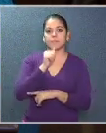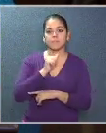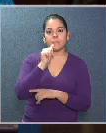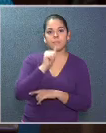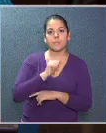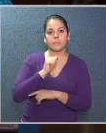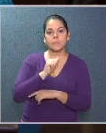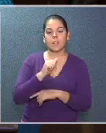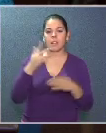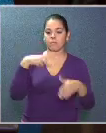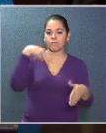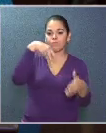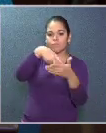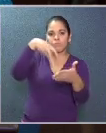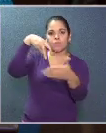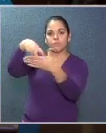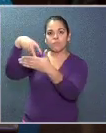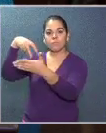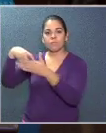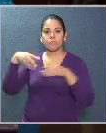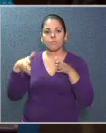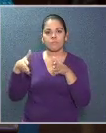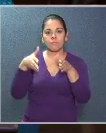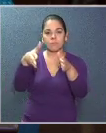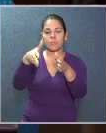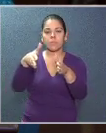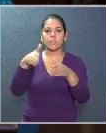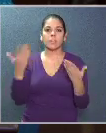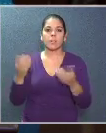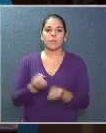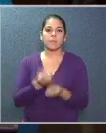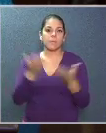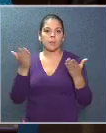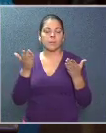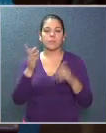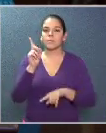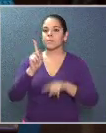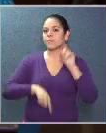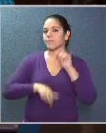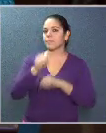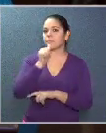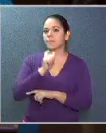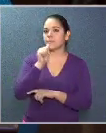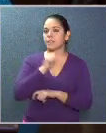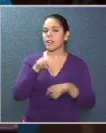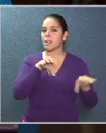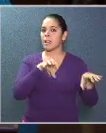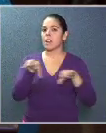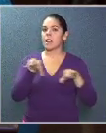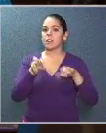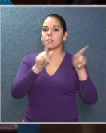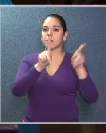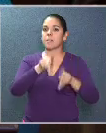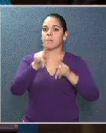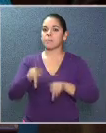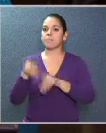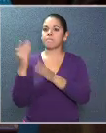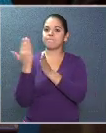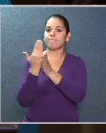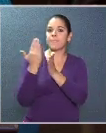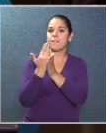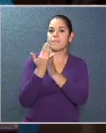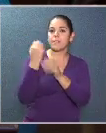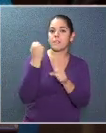es el bloqueo injustificado de vías públicas. Tampoco toleraremos los actos de quienes interfieran